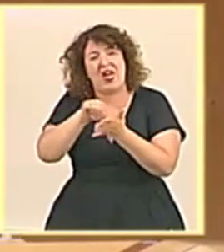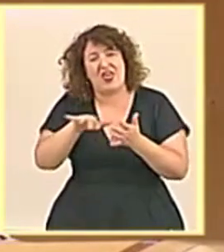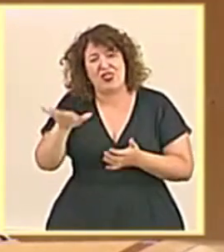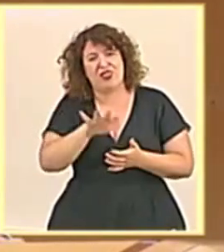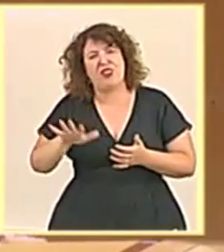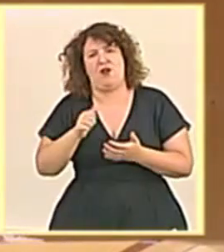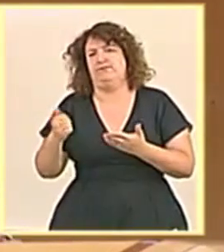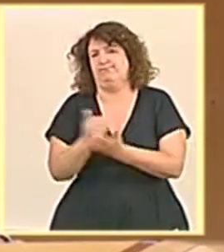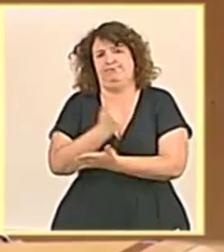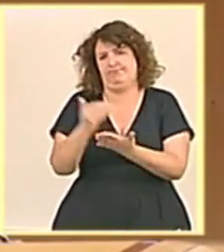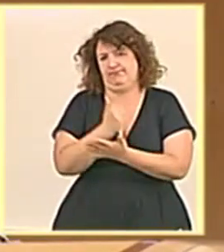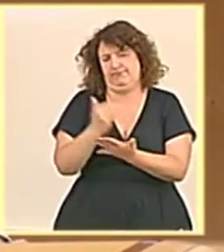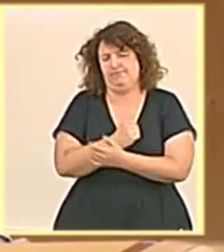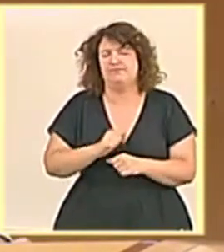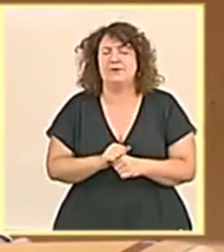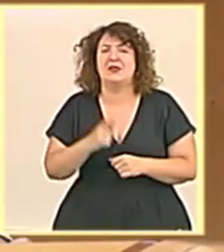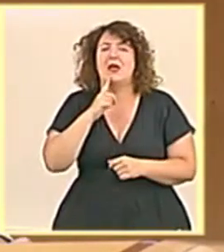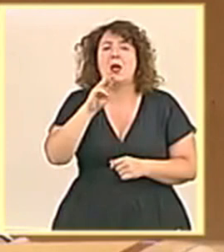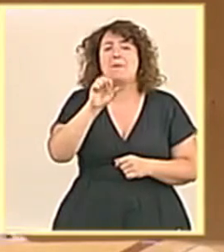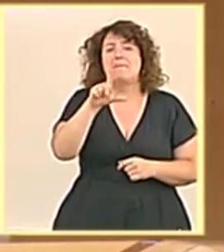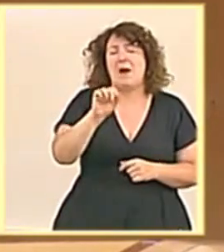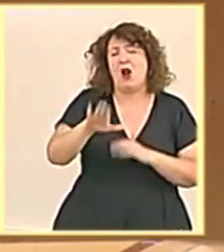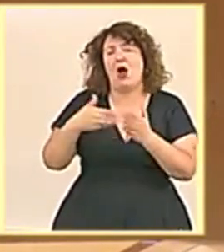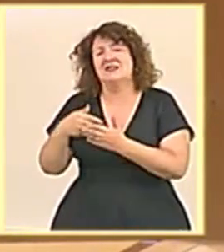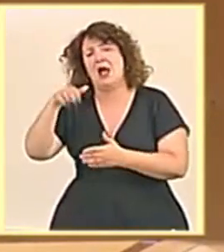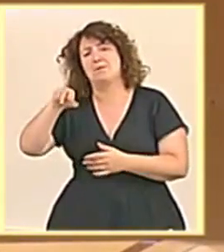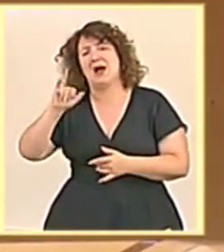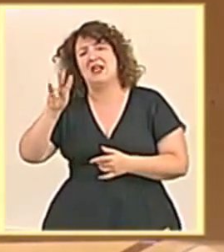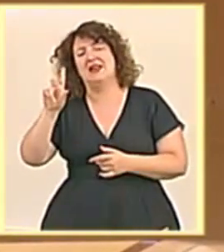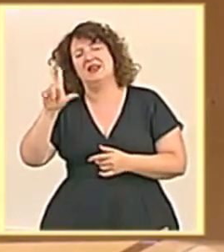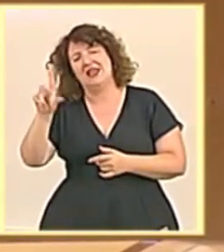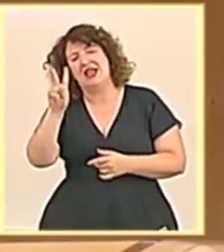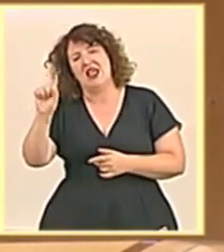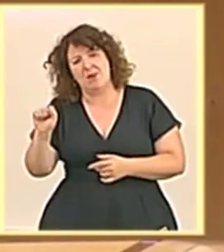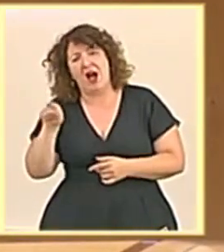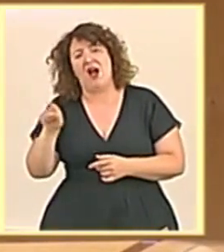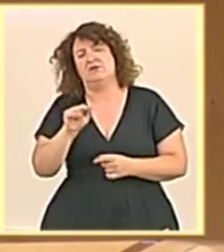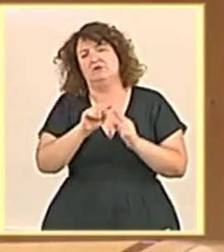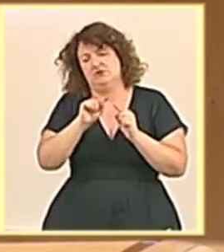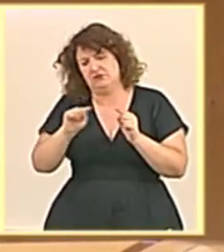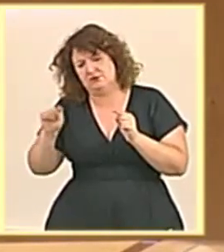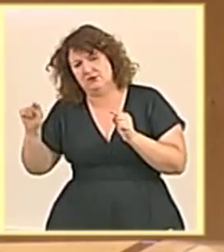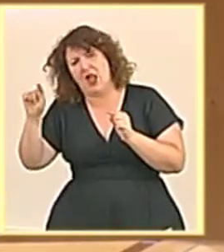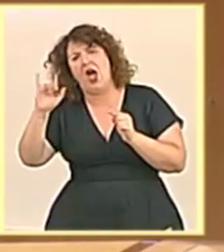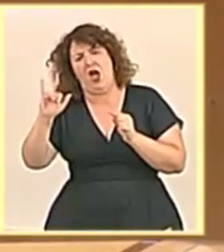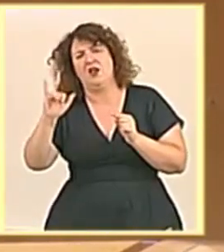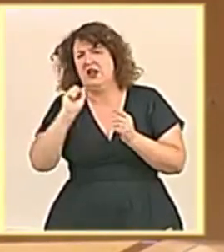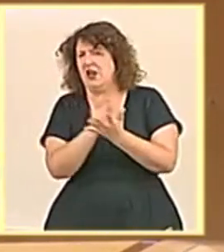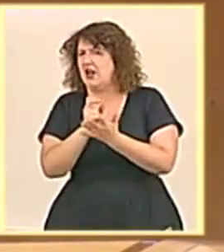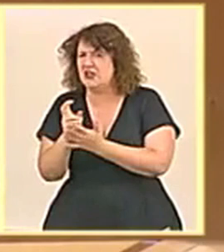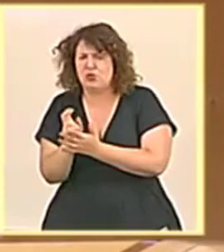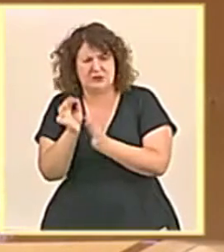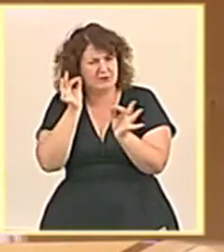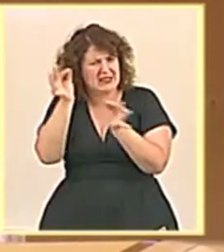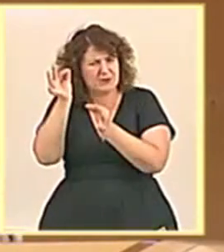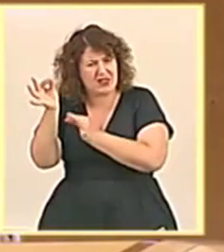costeras. En Málaga, desde el Palo hasta la Manilva, cuentan con retos específicos y, en lo referido a las políticas